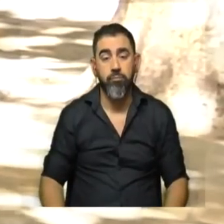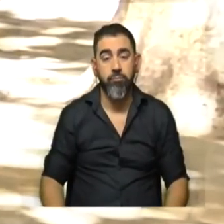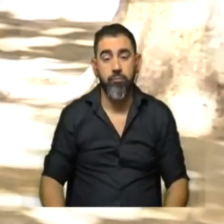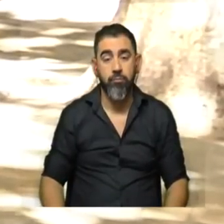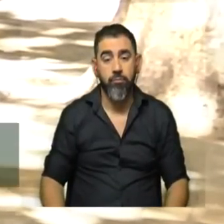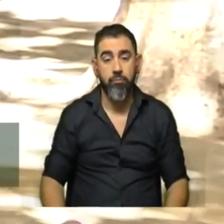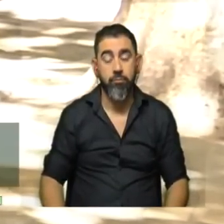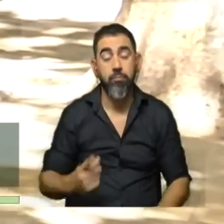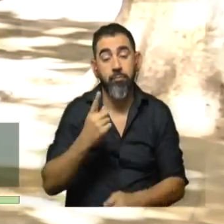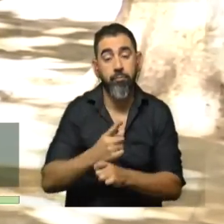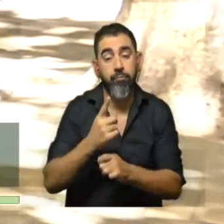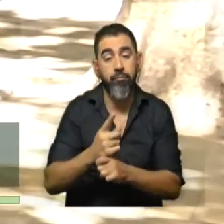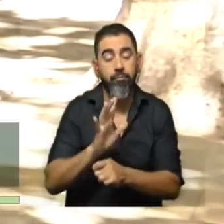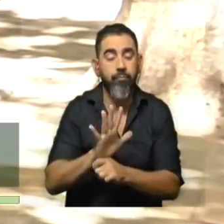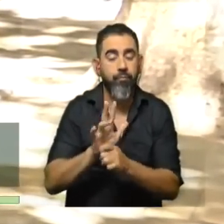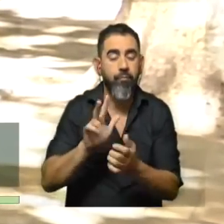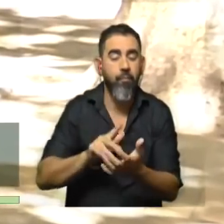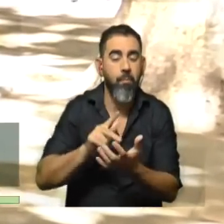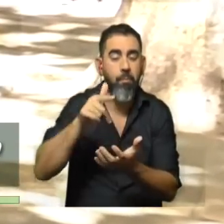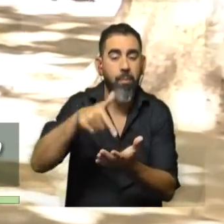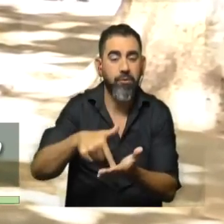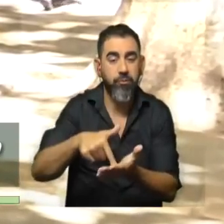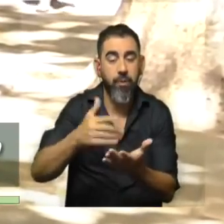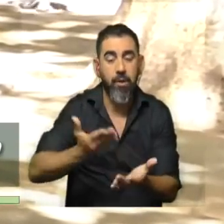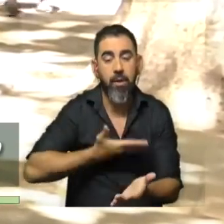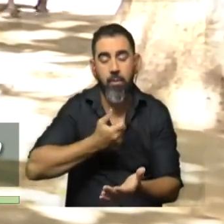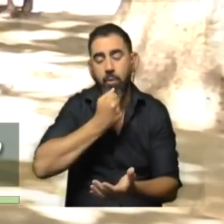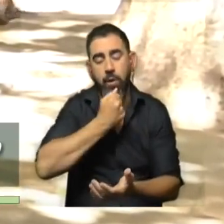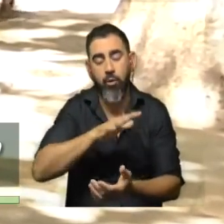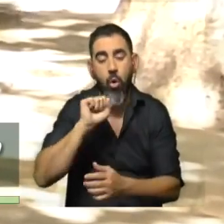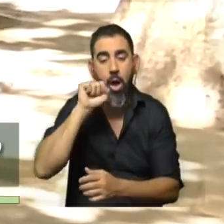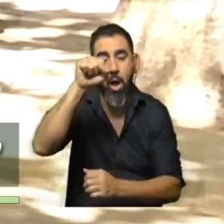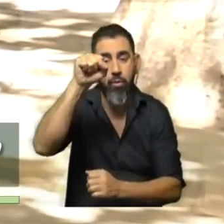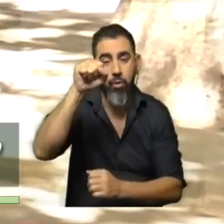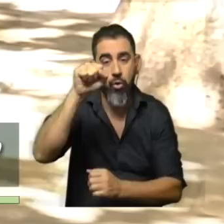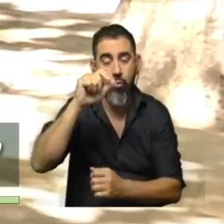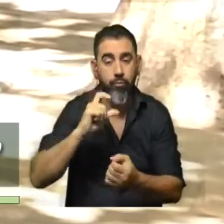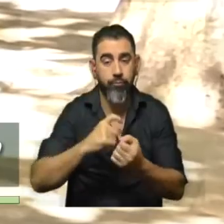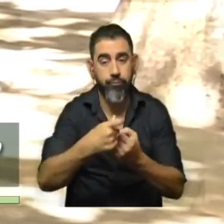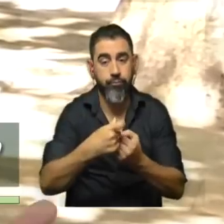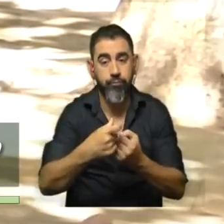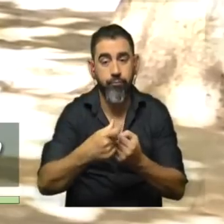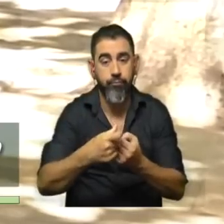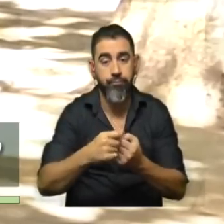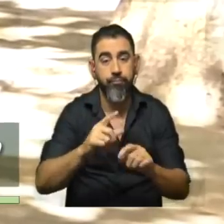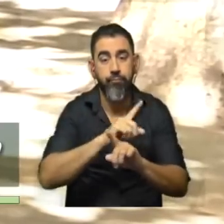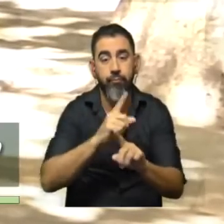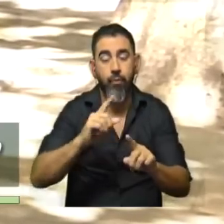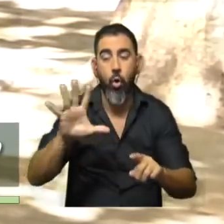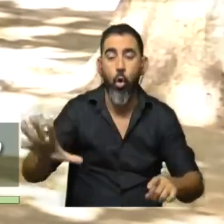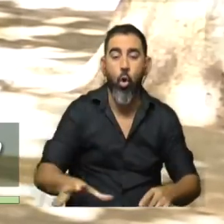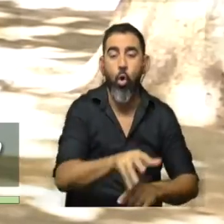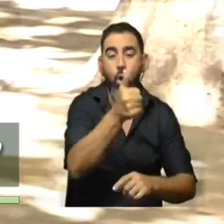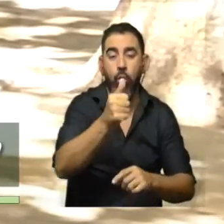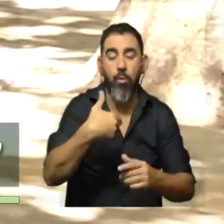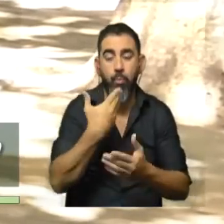Esto en realidad es el primer paso hacia lo que es el reclamo histórico de ADEOM. ¿Qué quiero decir con esto? Que no es que hayamos logrado